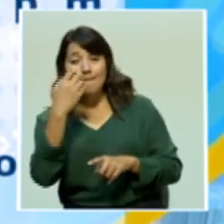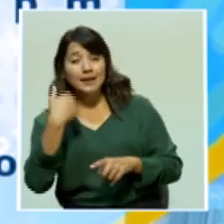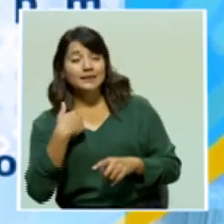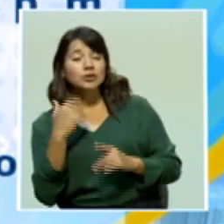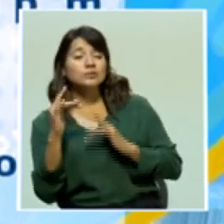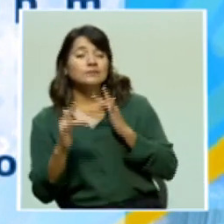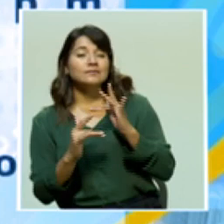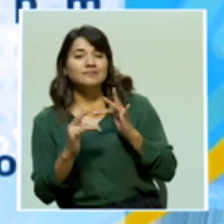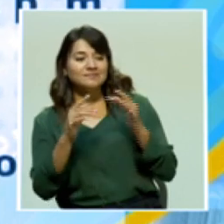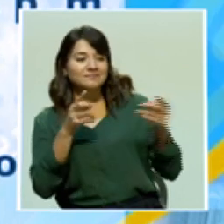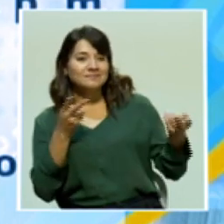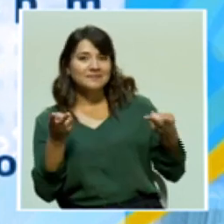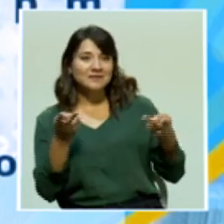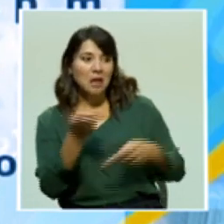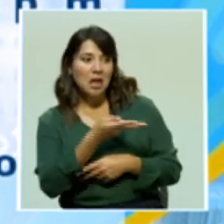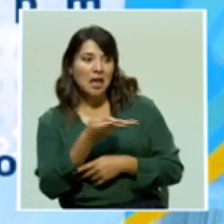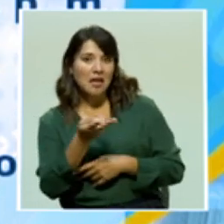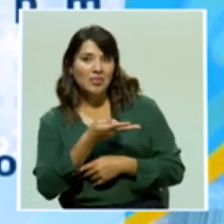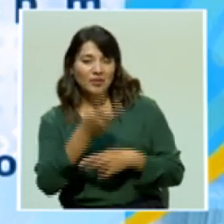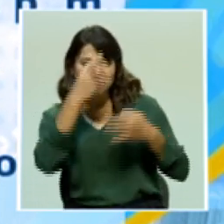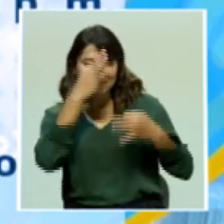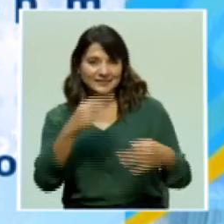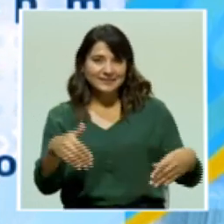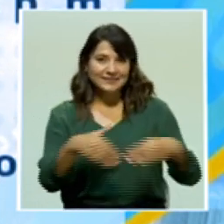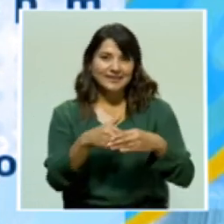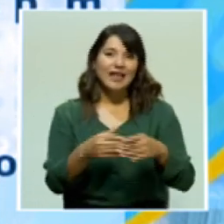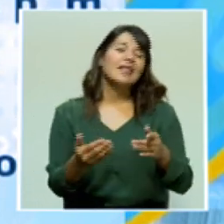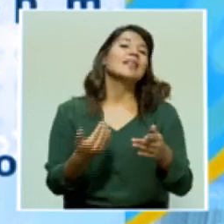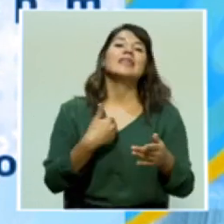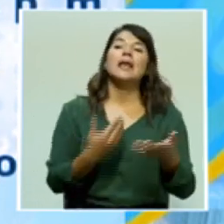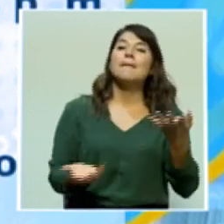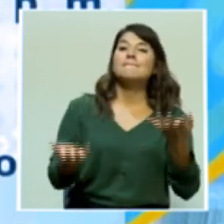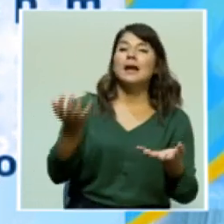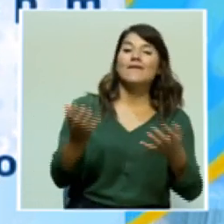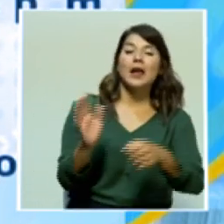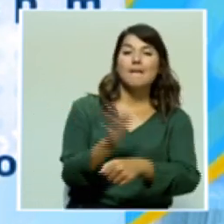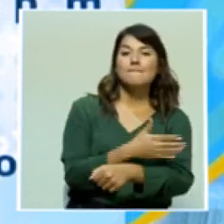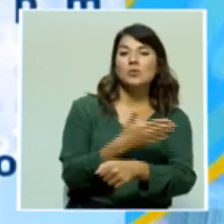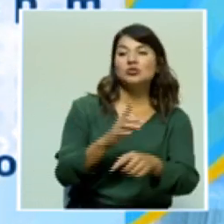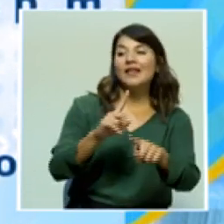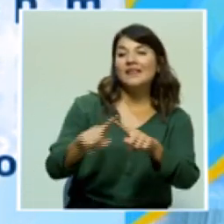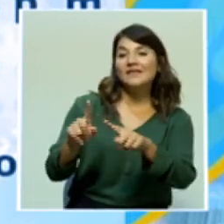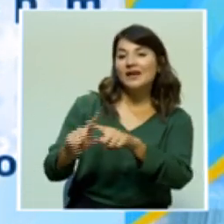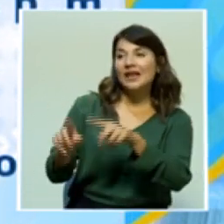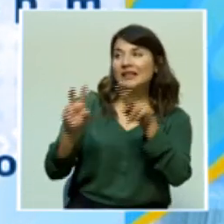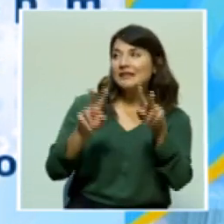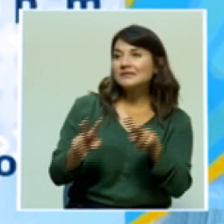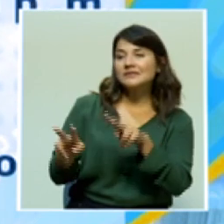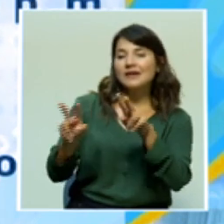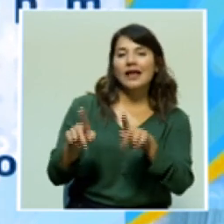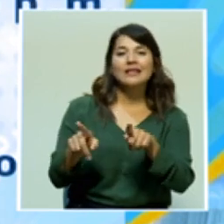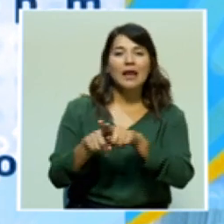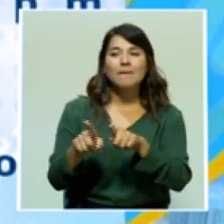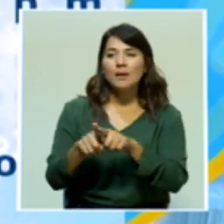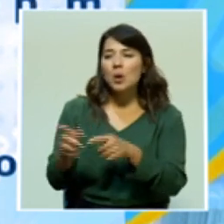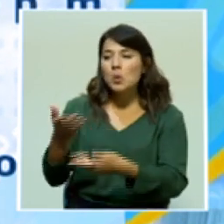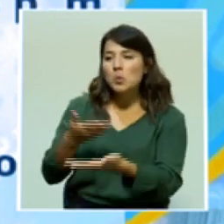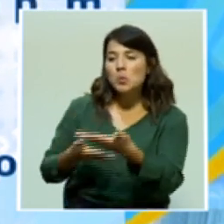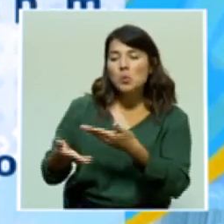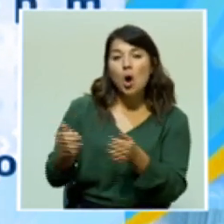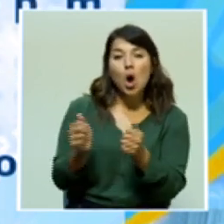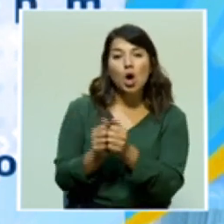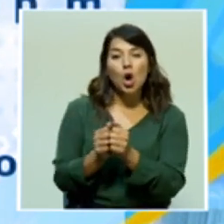encasarse. La obra contará con malabares, música, diferentes elementos visuales y una interacción con el público.